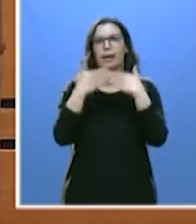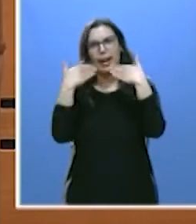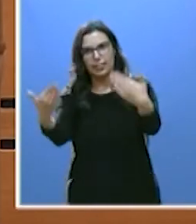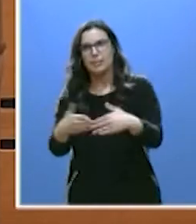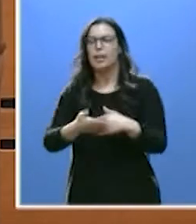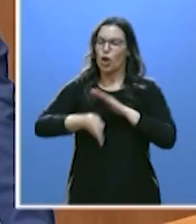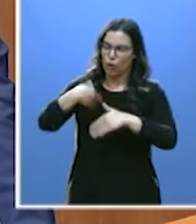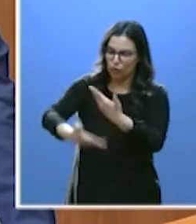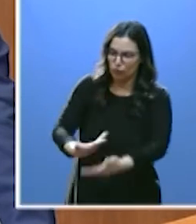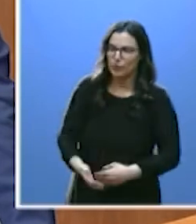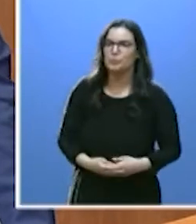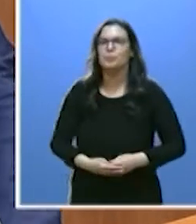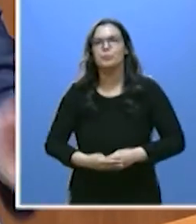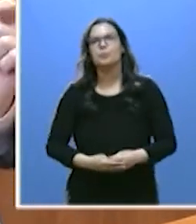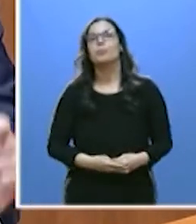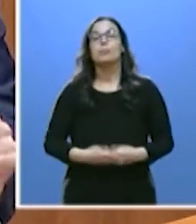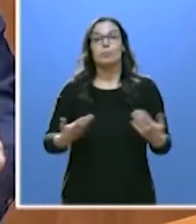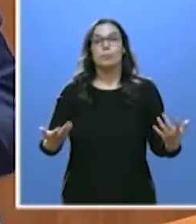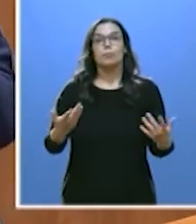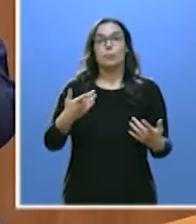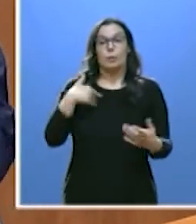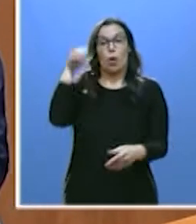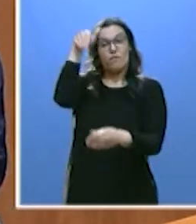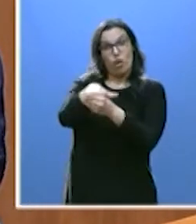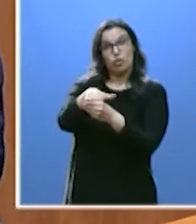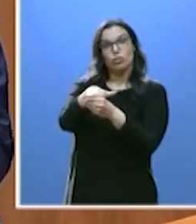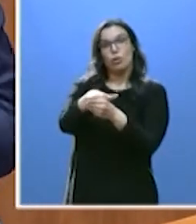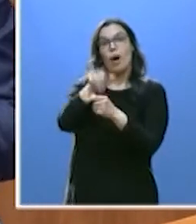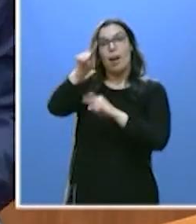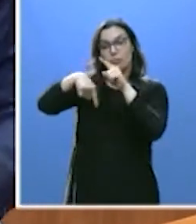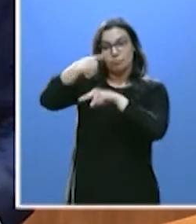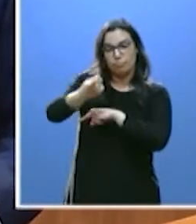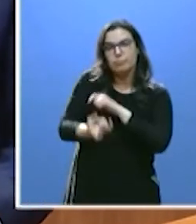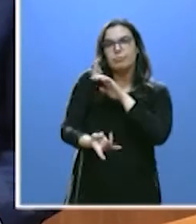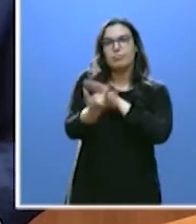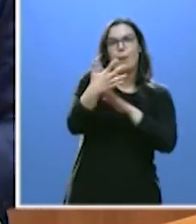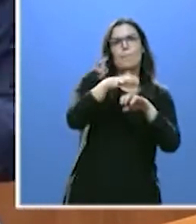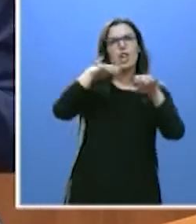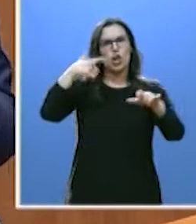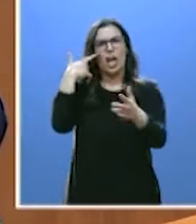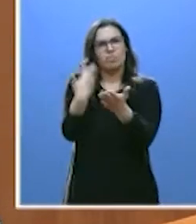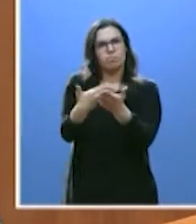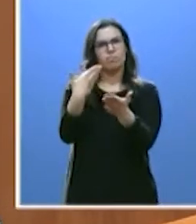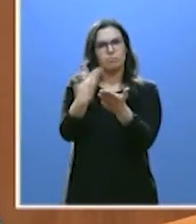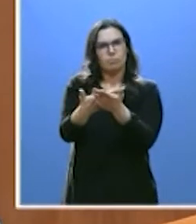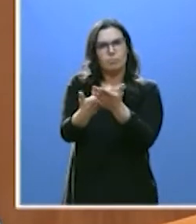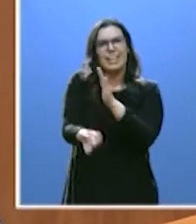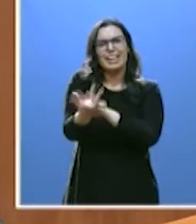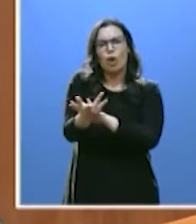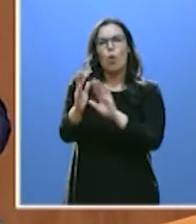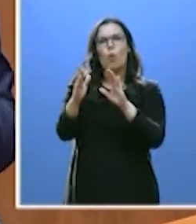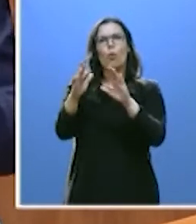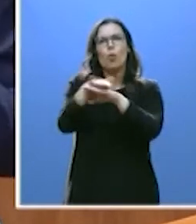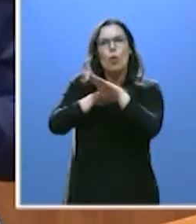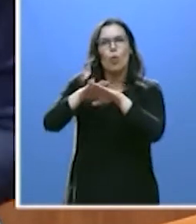y acuerdo. Y de ese voto surgió en esta Cámara una mayoría legítima que configuró un Gobierno